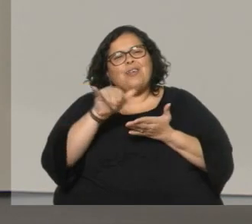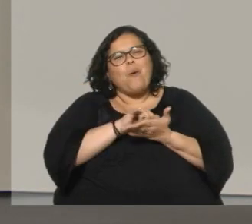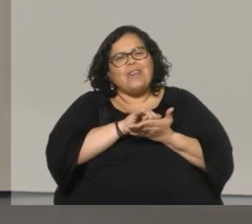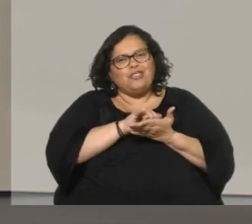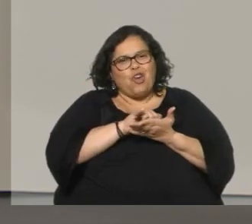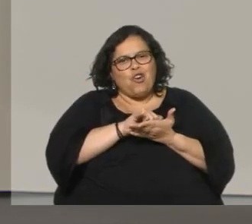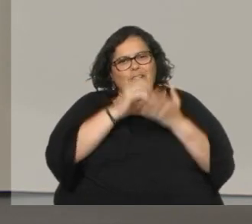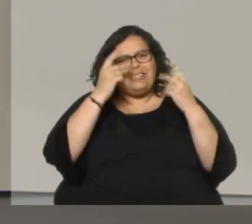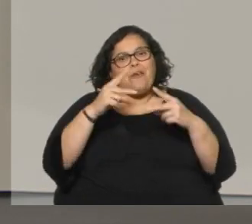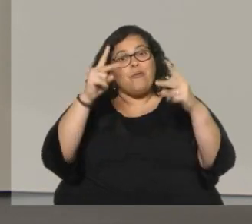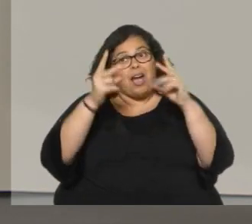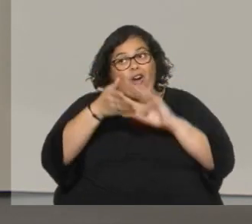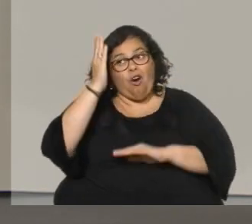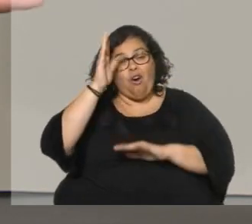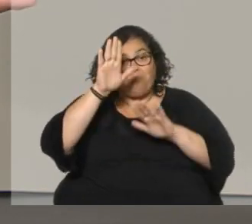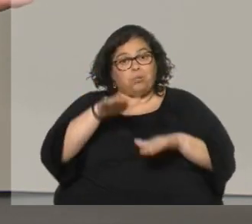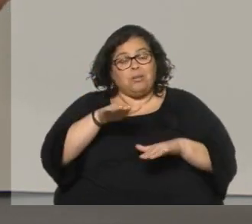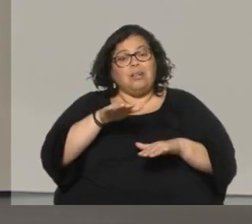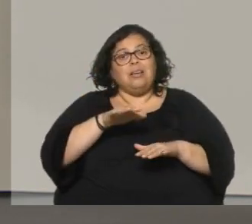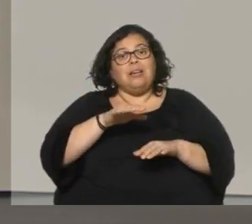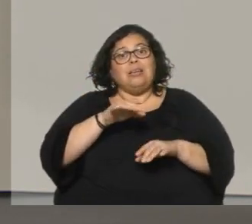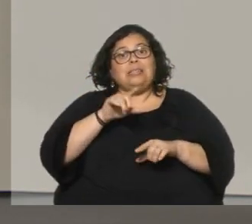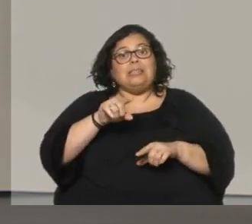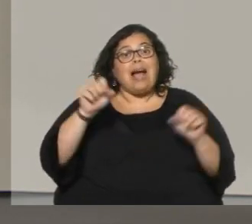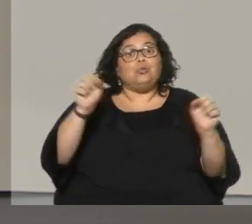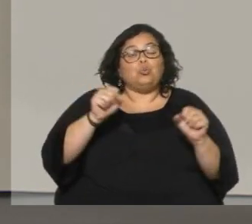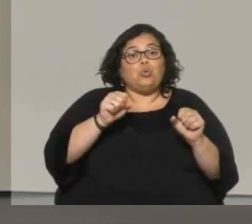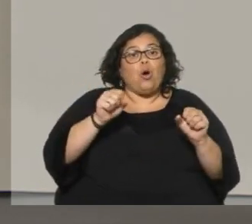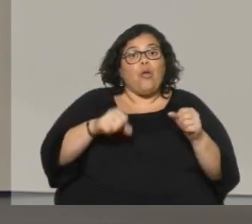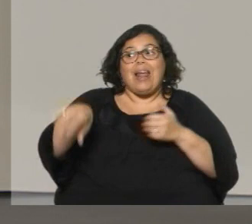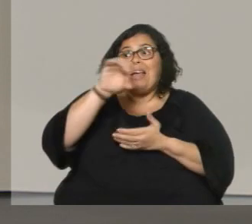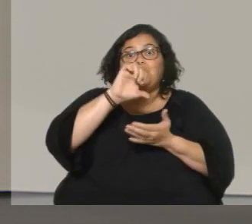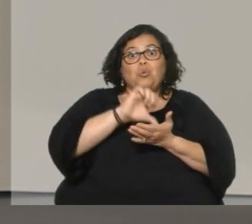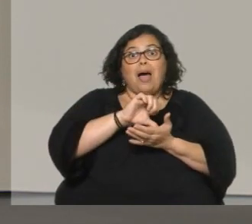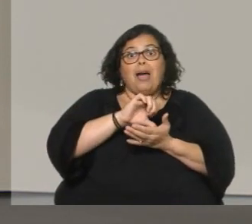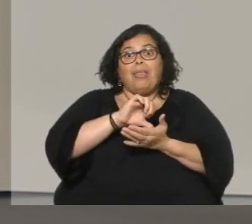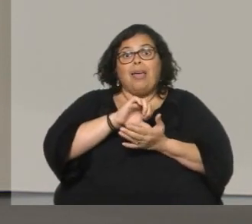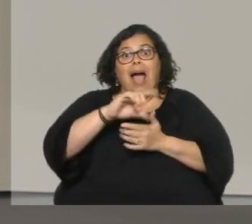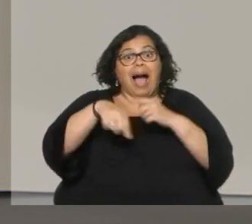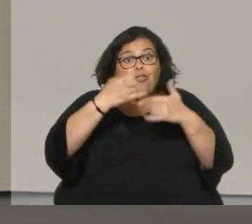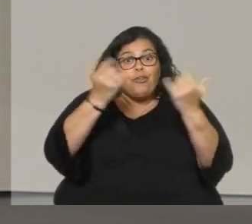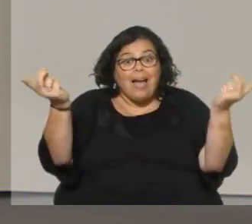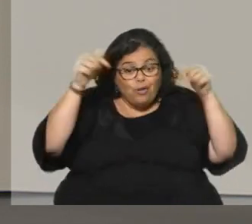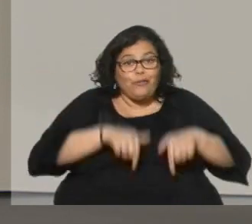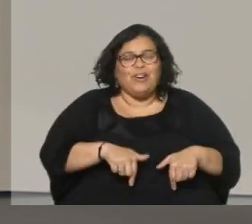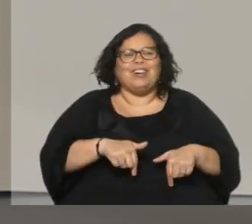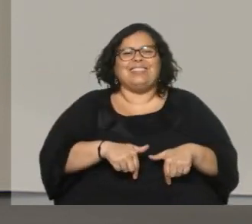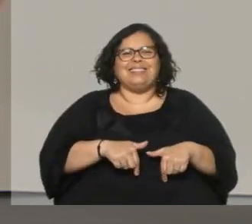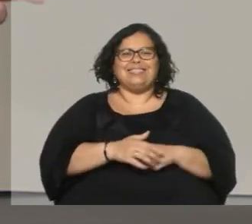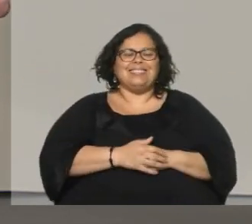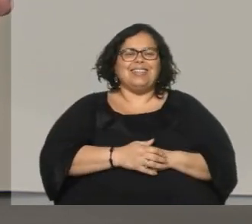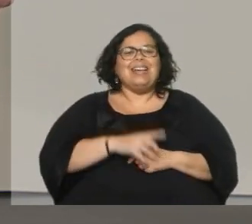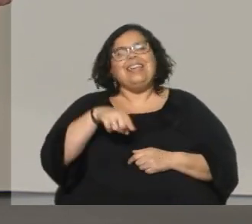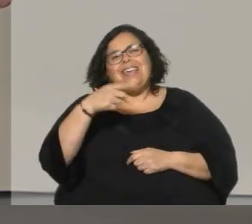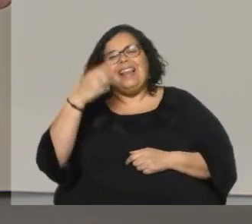viajó a Nueva York llegó a Nueva York se asustó con la ciudad y volvió al siguiente día sí, sí, sí y el